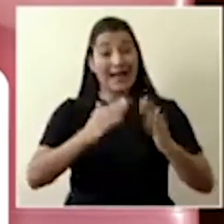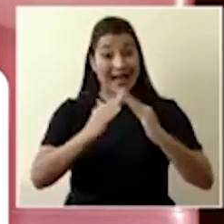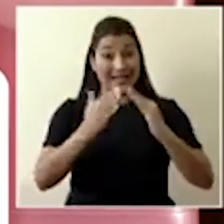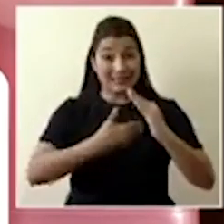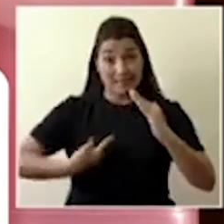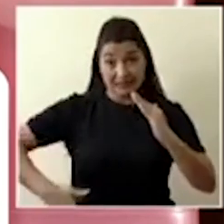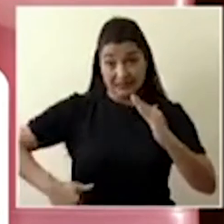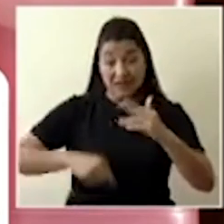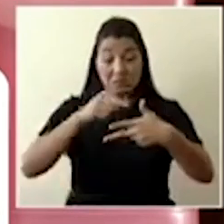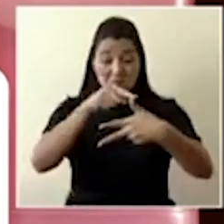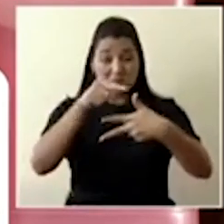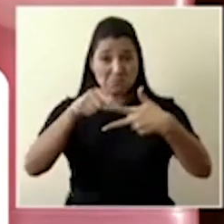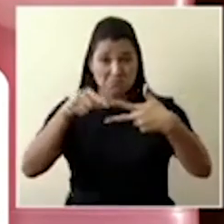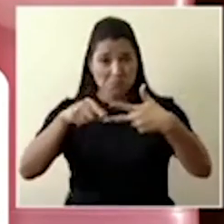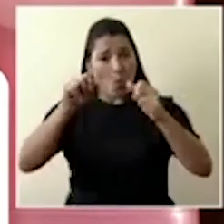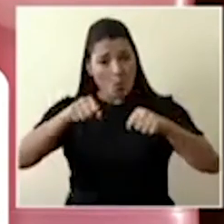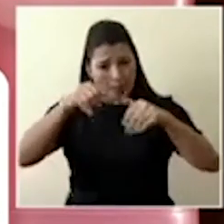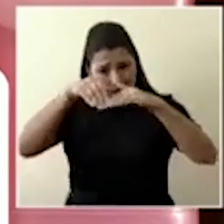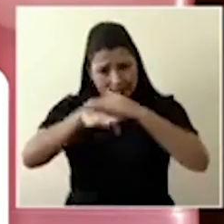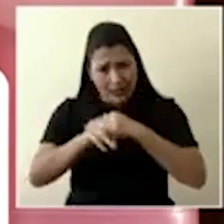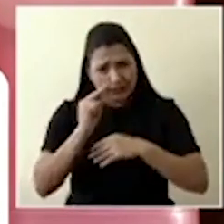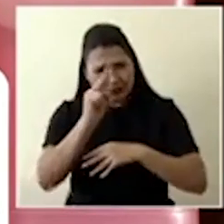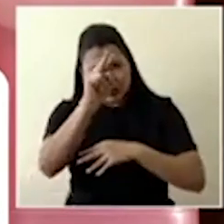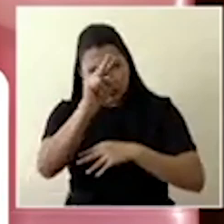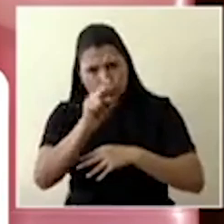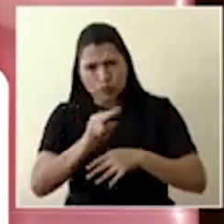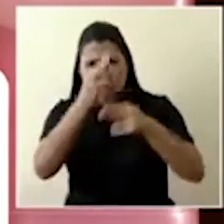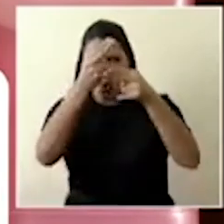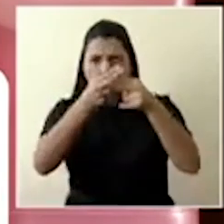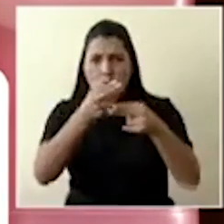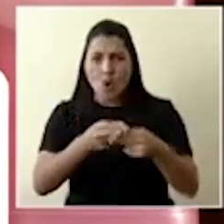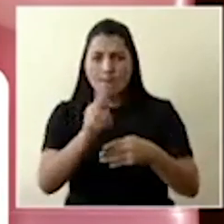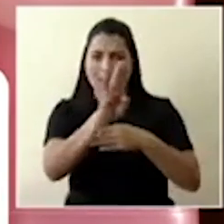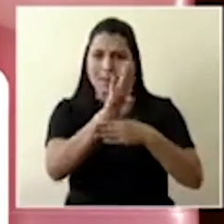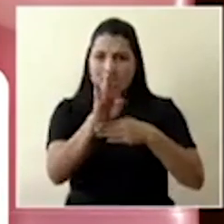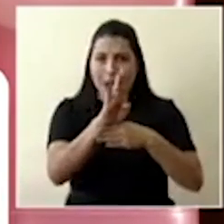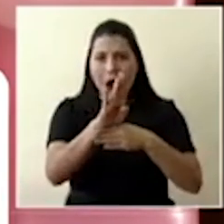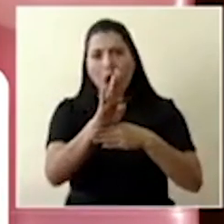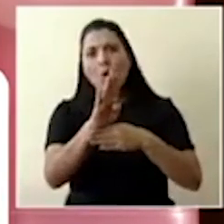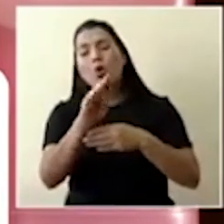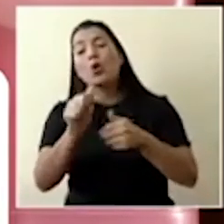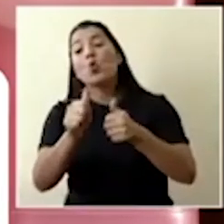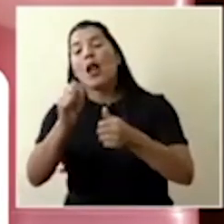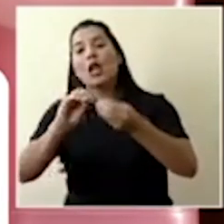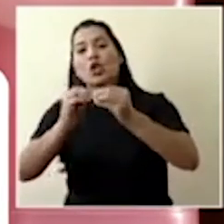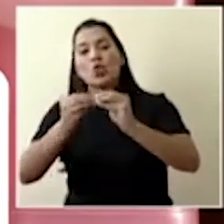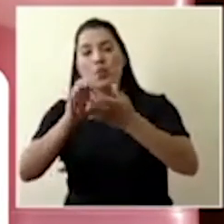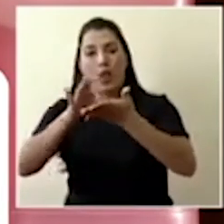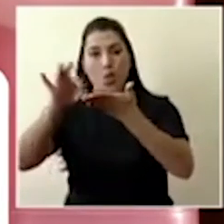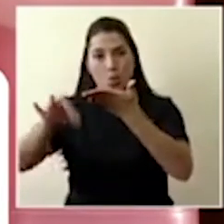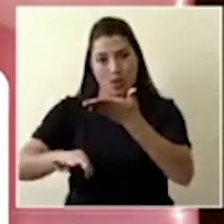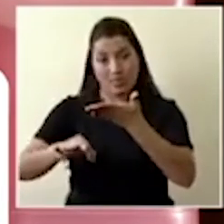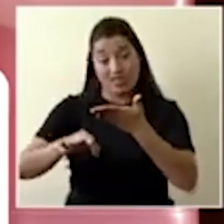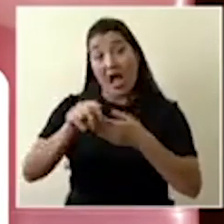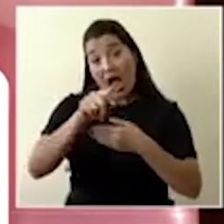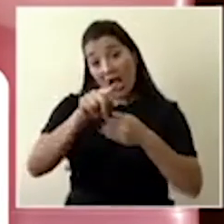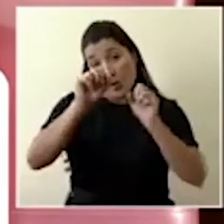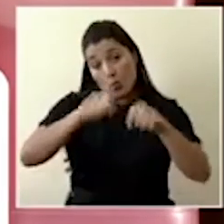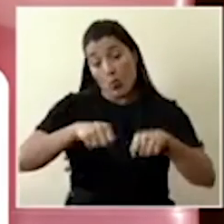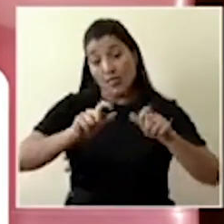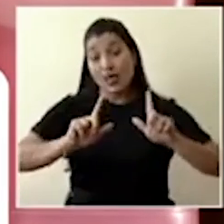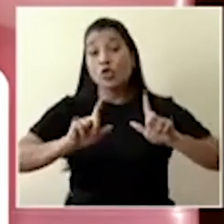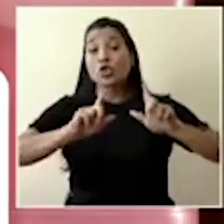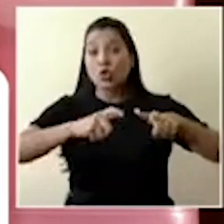las cuentas bancarias y la forma de poder donar vía